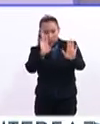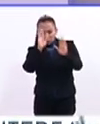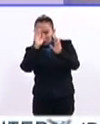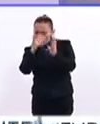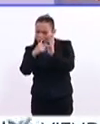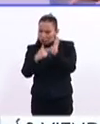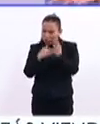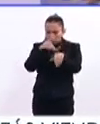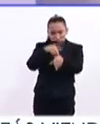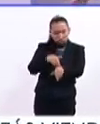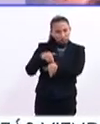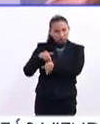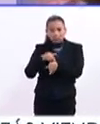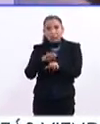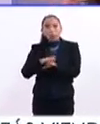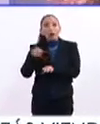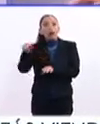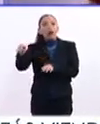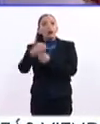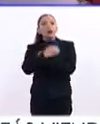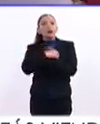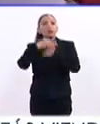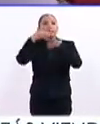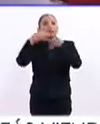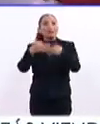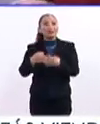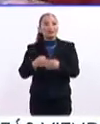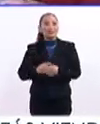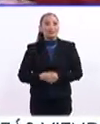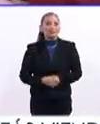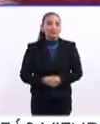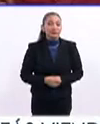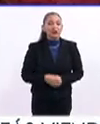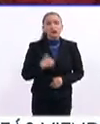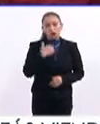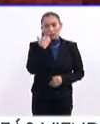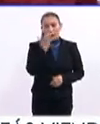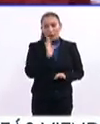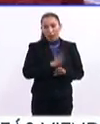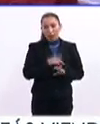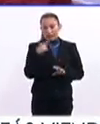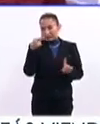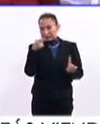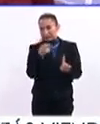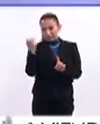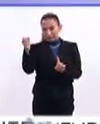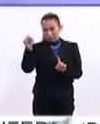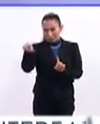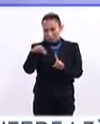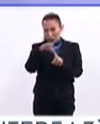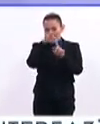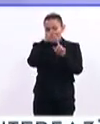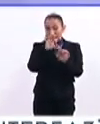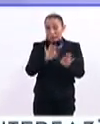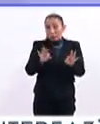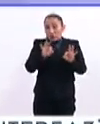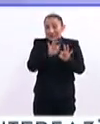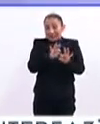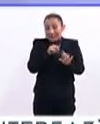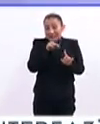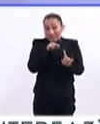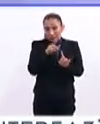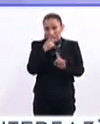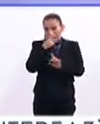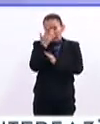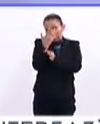todas las reglas, las normas, porque tienen una buena educación. Exacto. Yo quisiera ir a ese punto, Isabel, la relevancia que tiene,